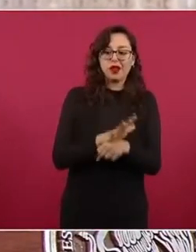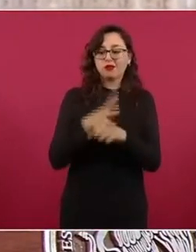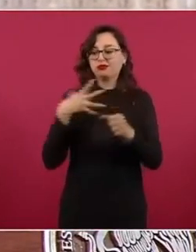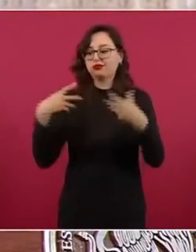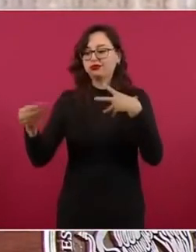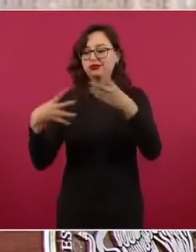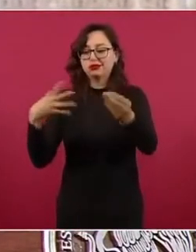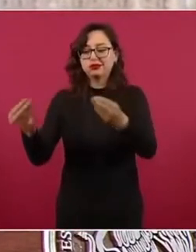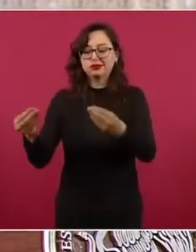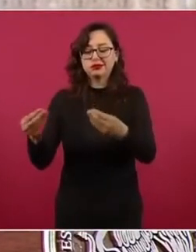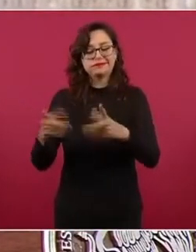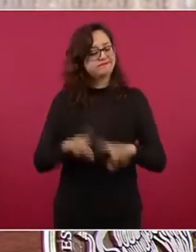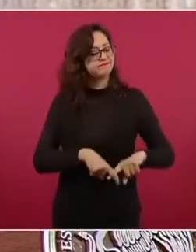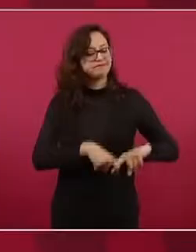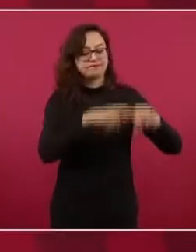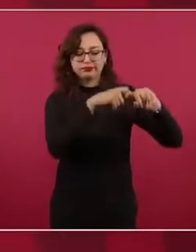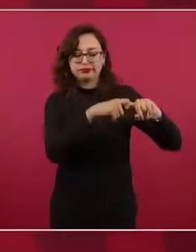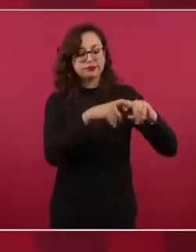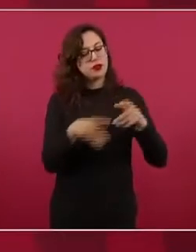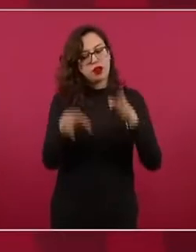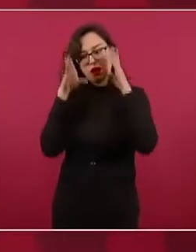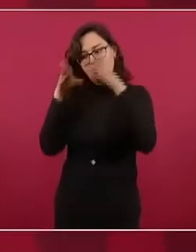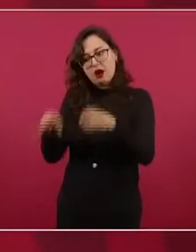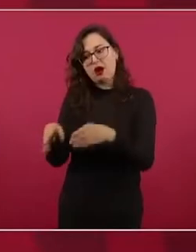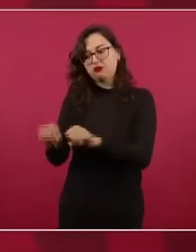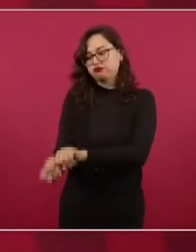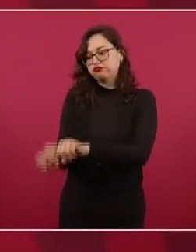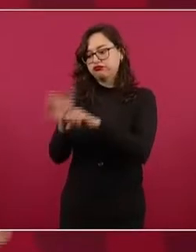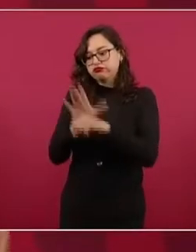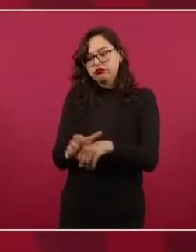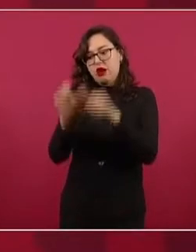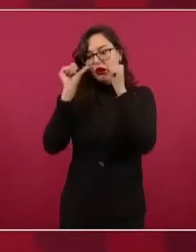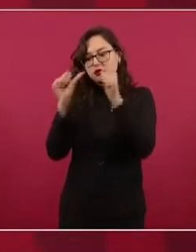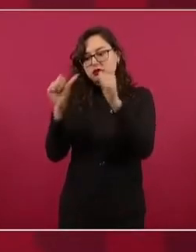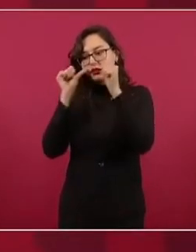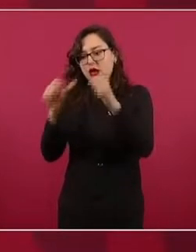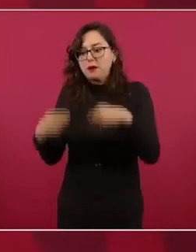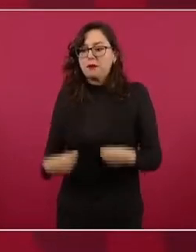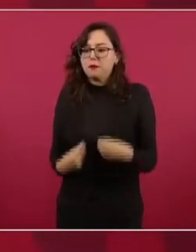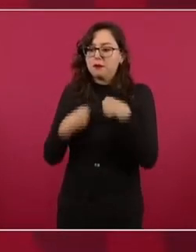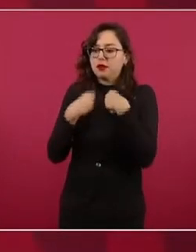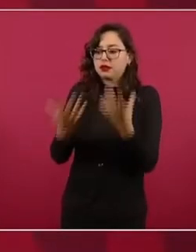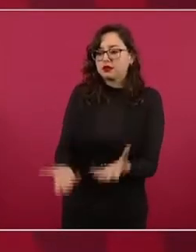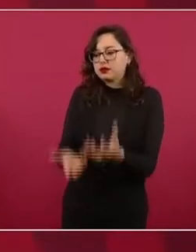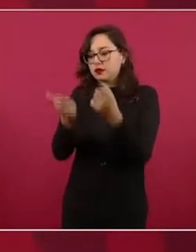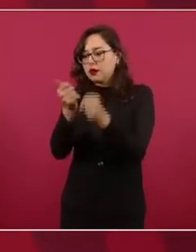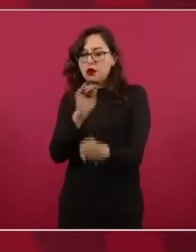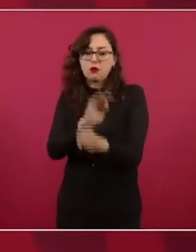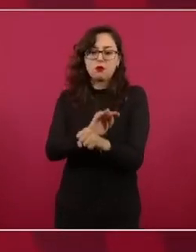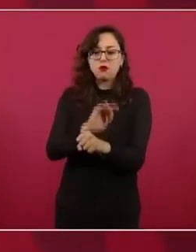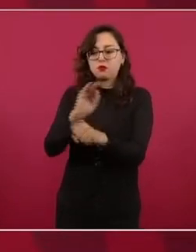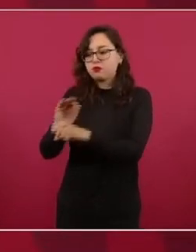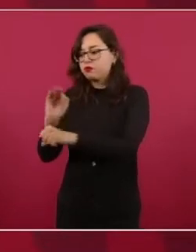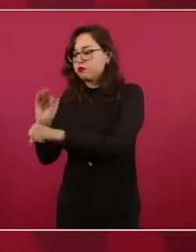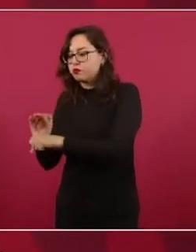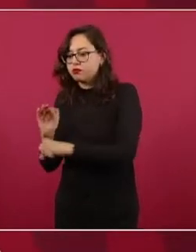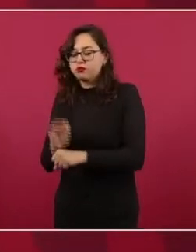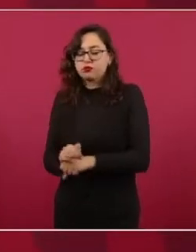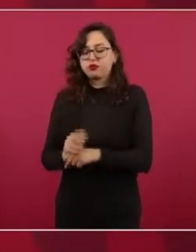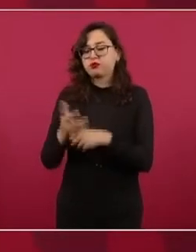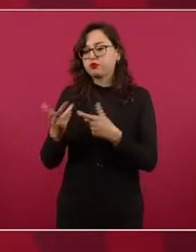nos dedicamos todos a salvar vidas y a